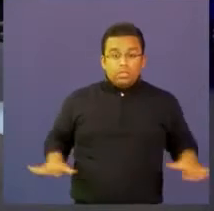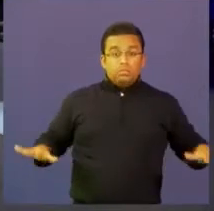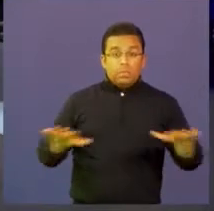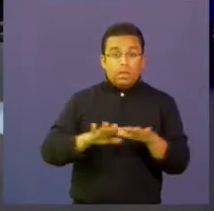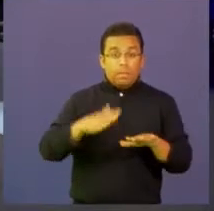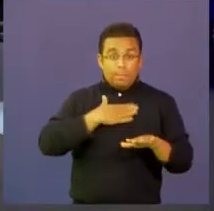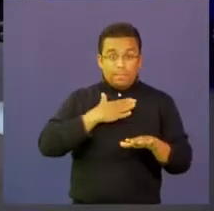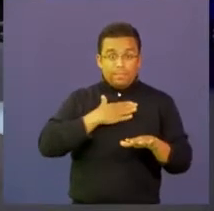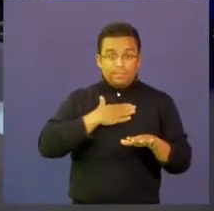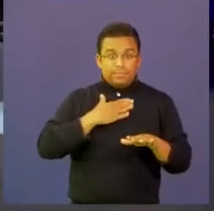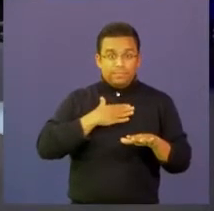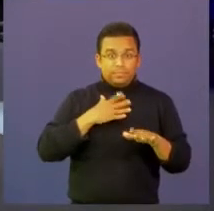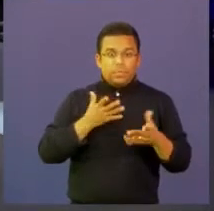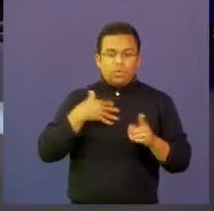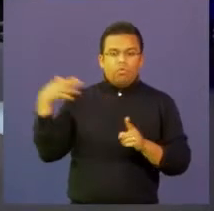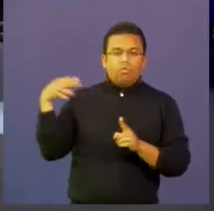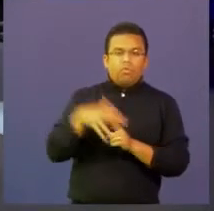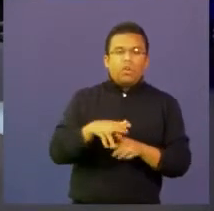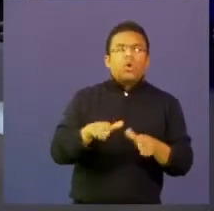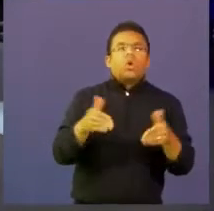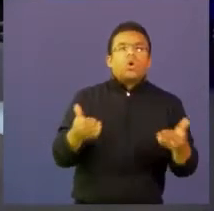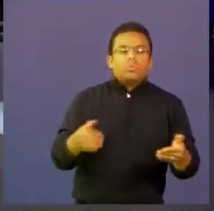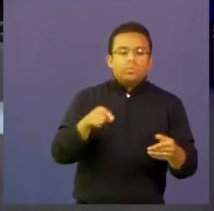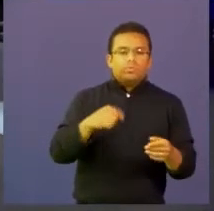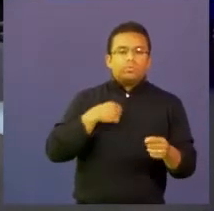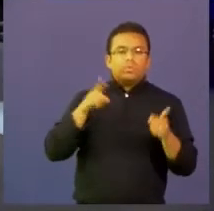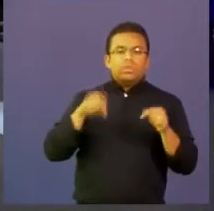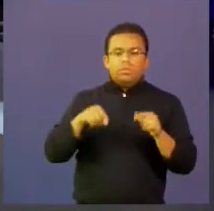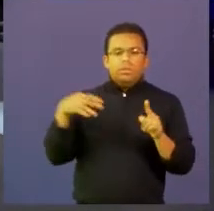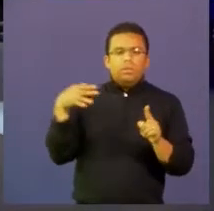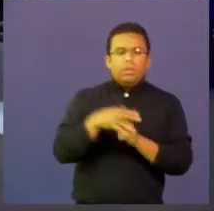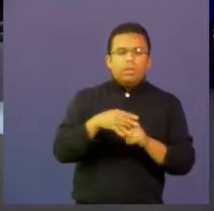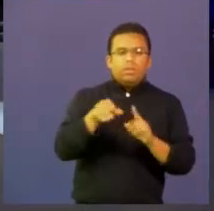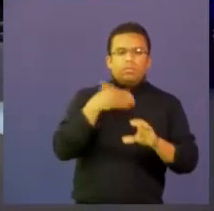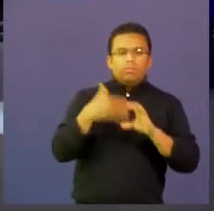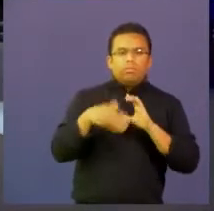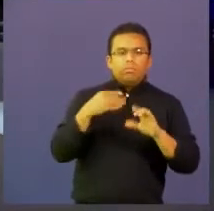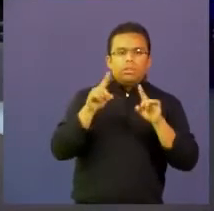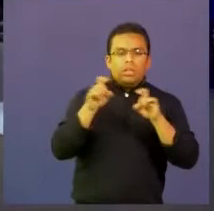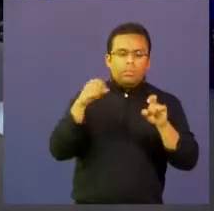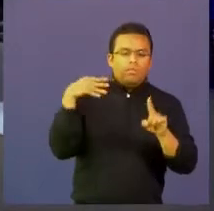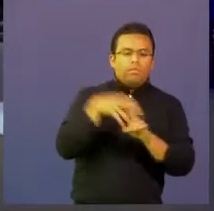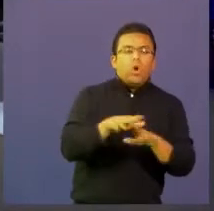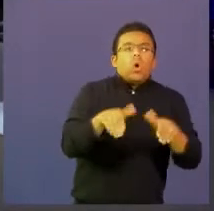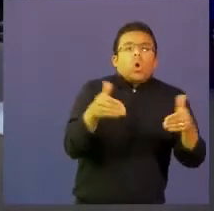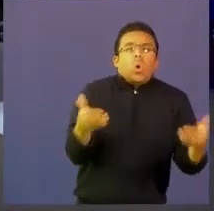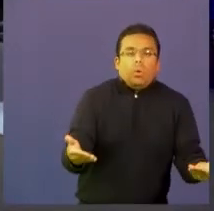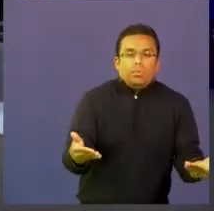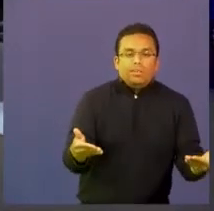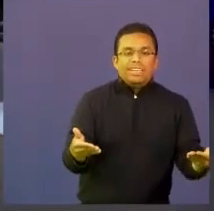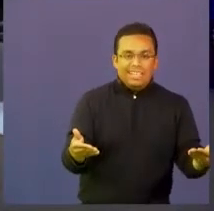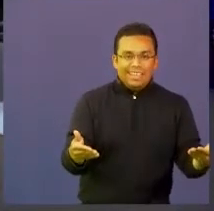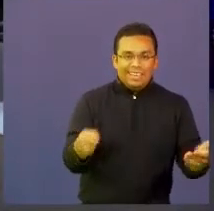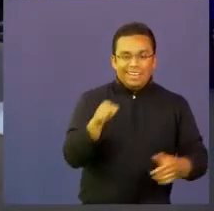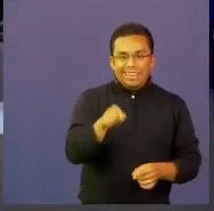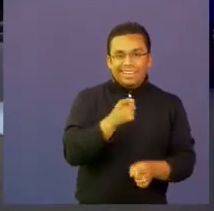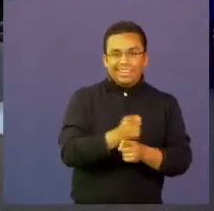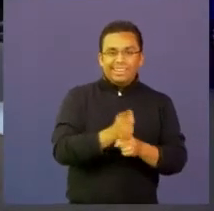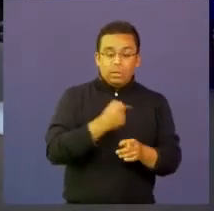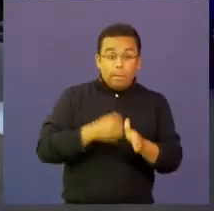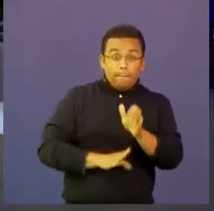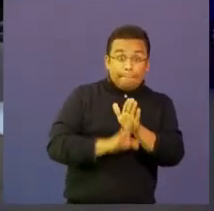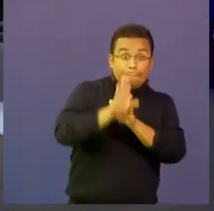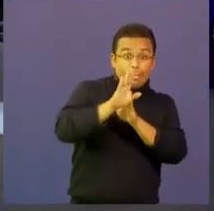afectado el cambio climático y los fenómenos de variabilidad climática a estas acciones lo que queremos es seguir adelantando este